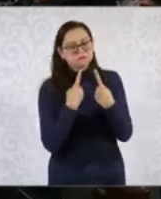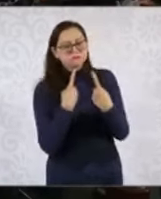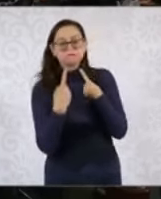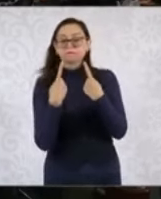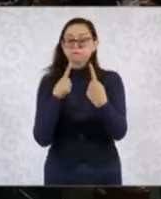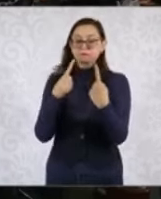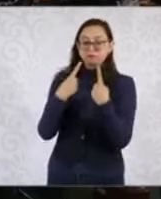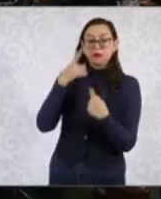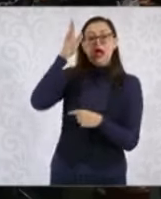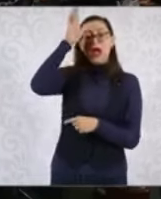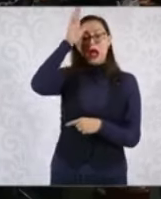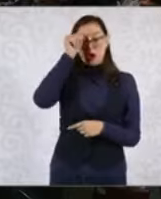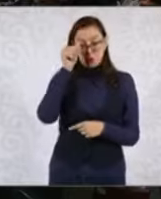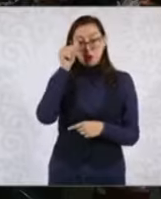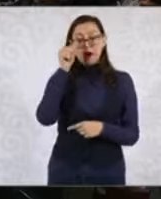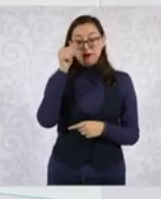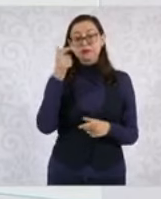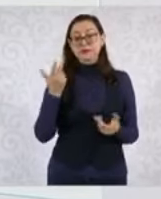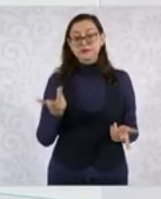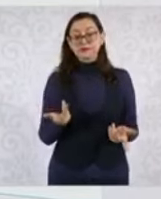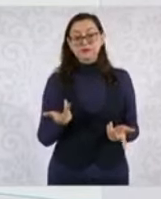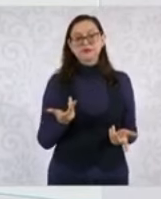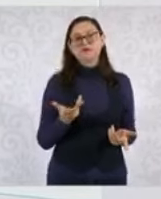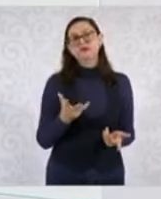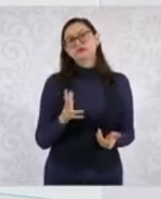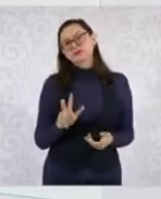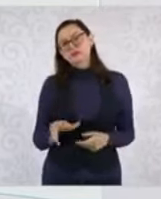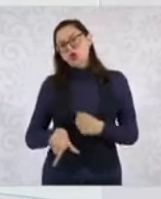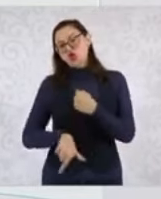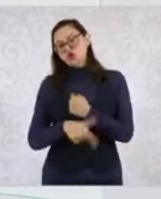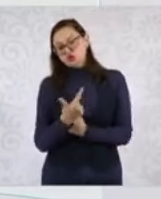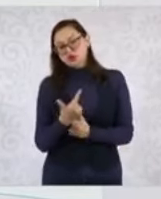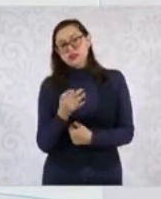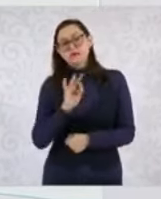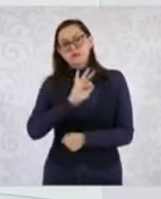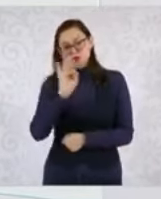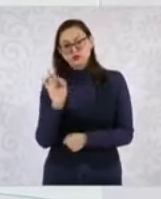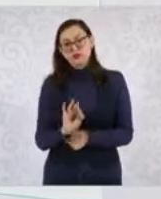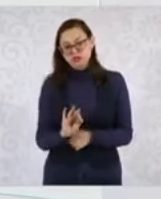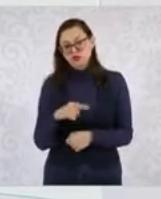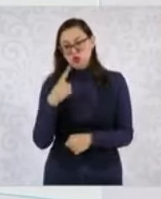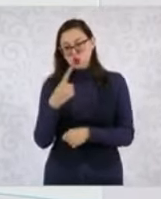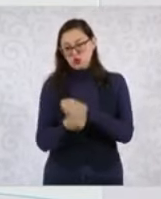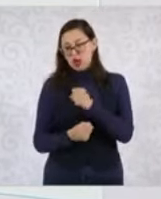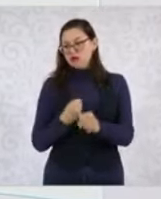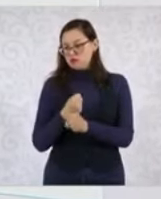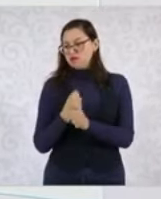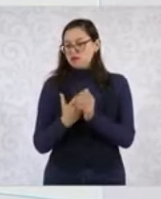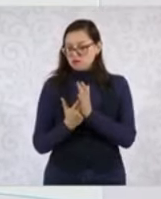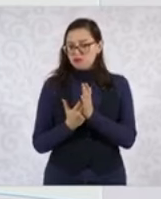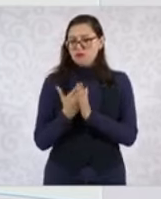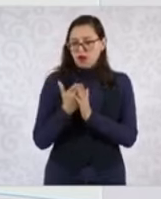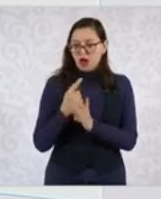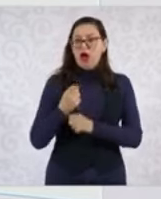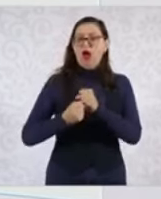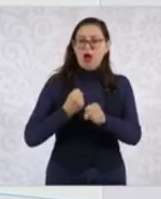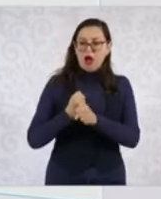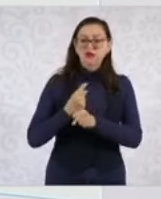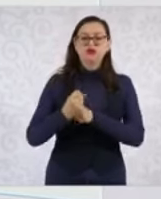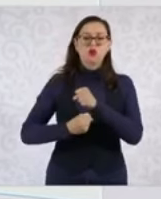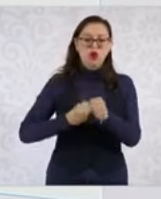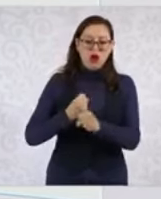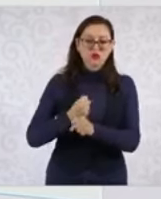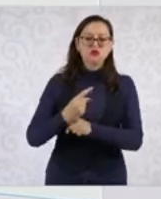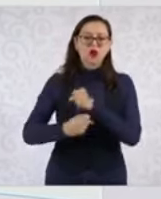Eso significaría un aumento salarial alrededor del 12 por ciento para el próximo año y así cada año alrededor